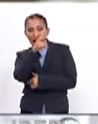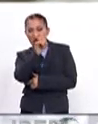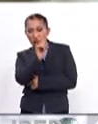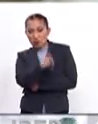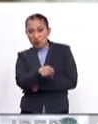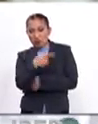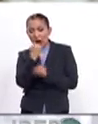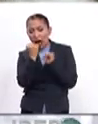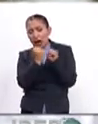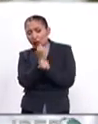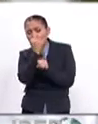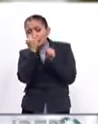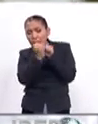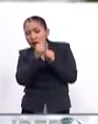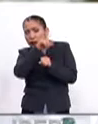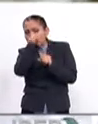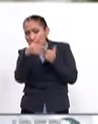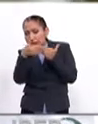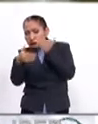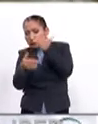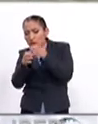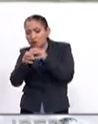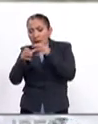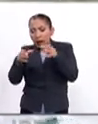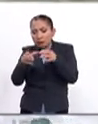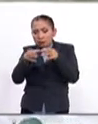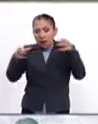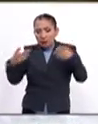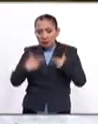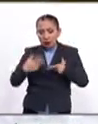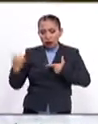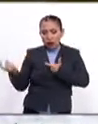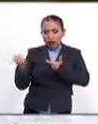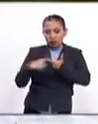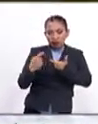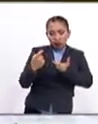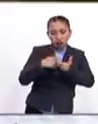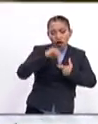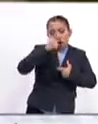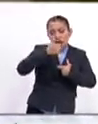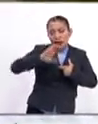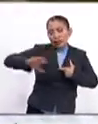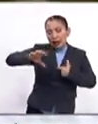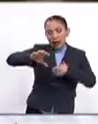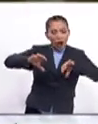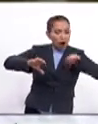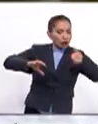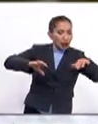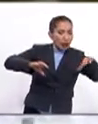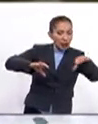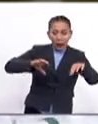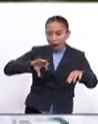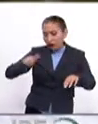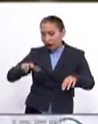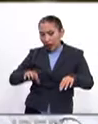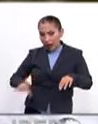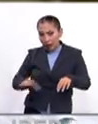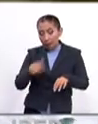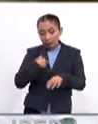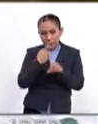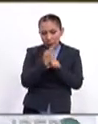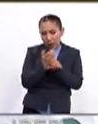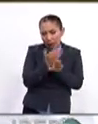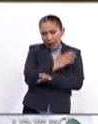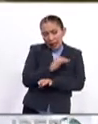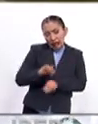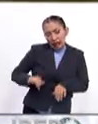largo de las décadas siguientes, creciendo y expandiéndose en otras disciplinas. Había habido un primer